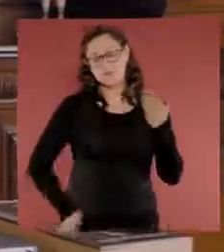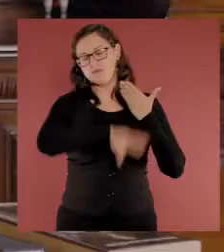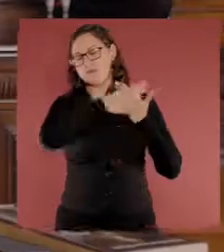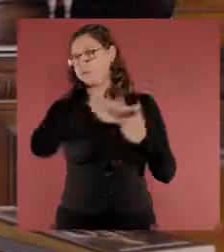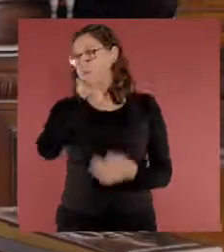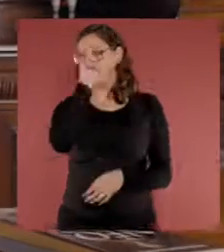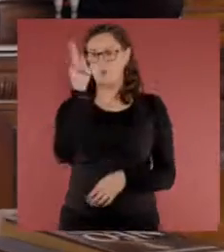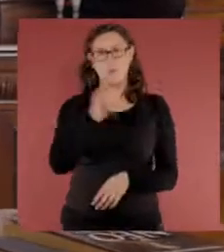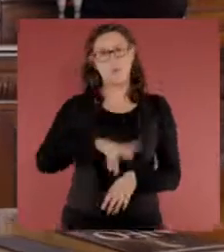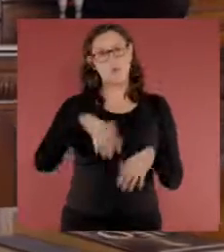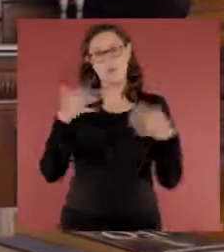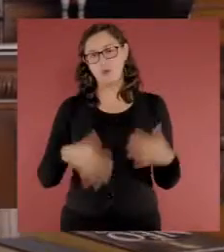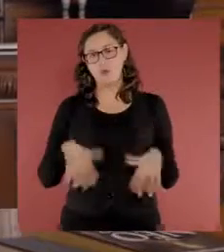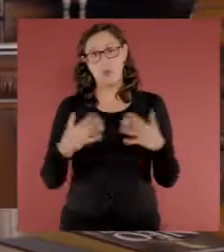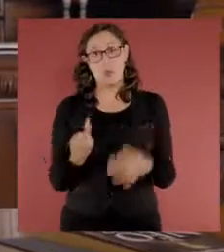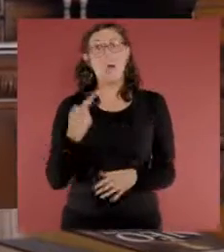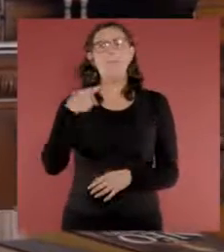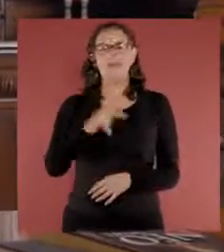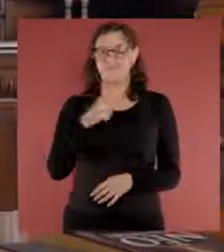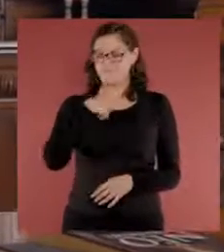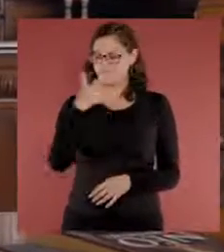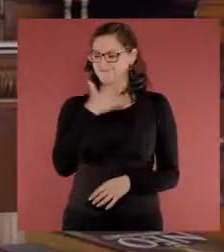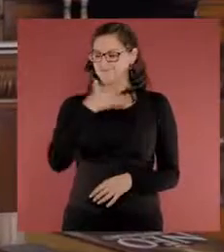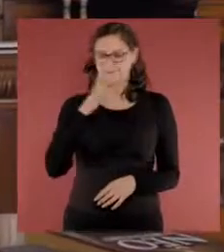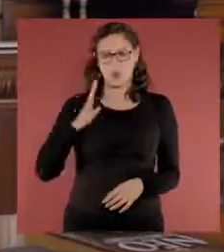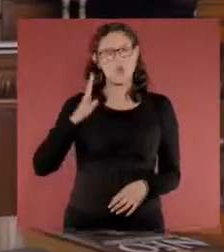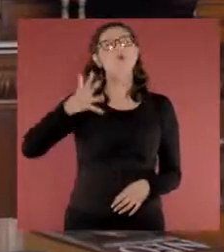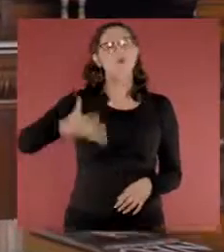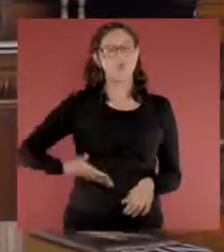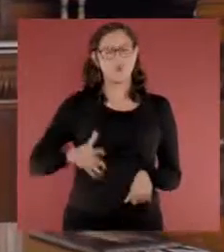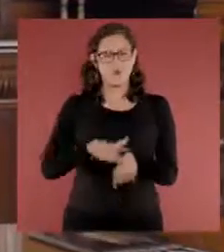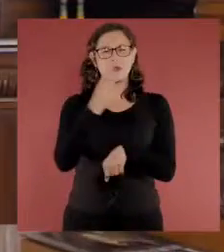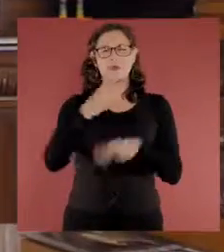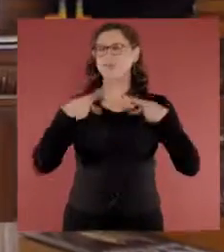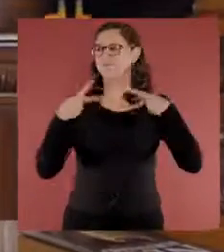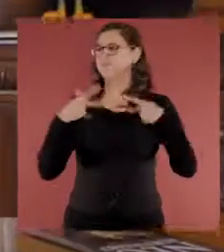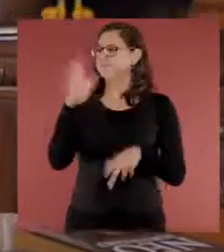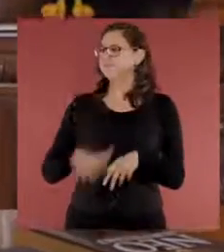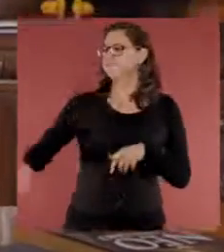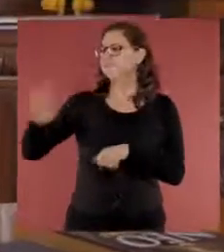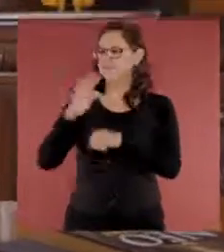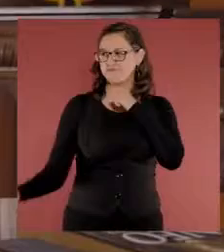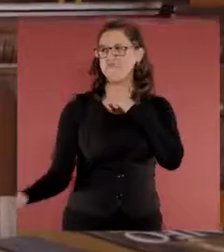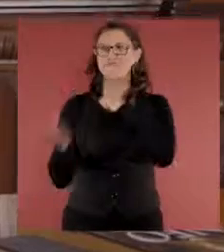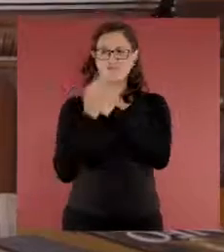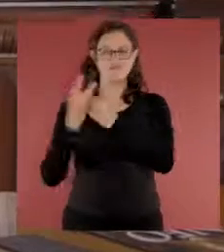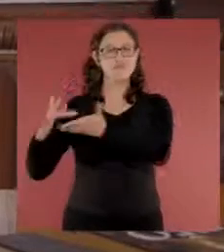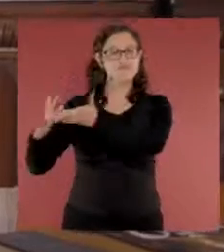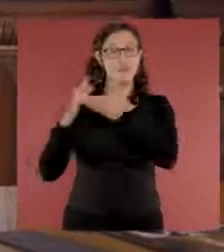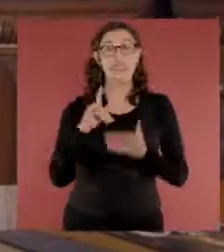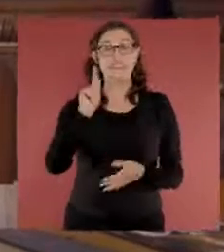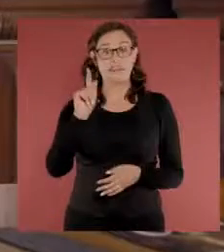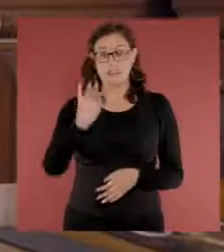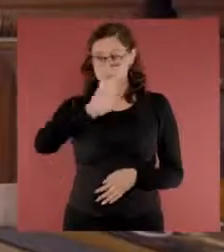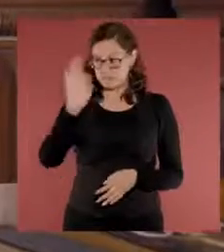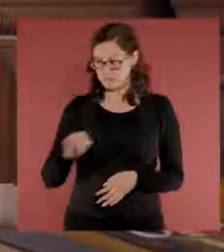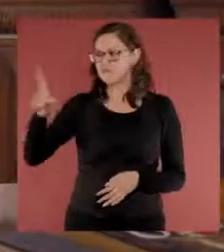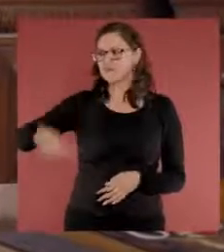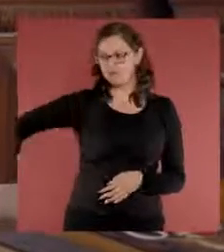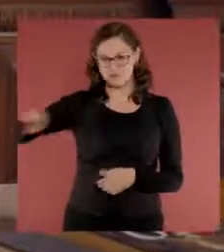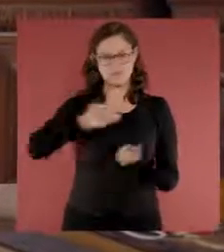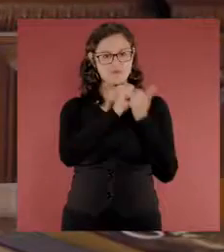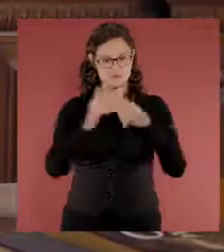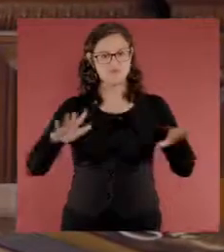como ahora, pero tengo el orgullo de que me está respaldando el pueblo. El 70% de los mexicanos